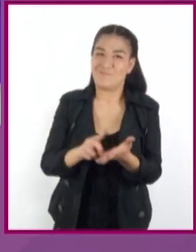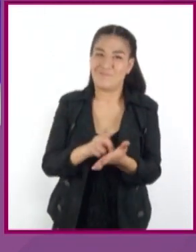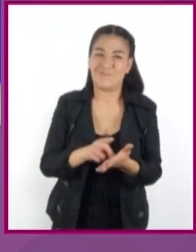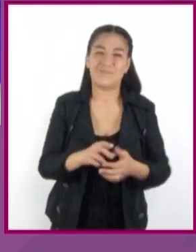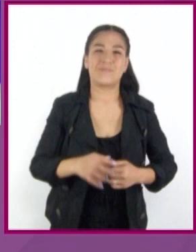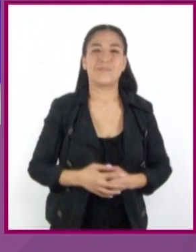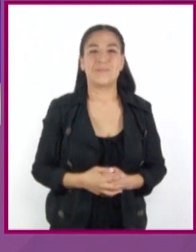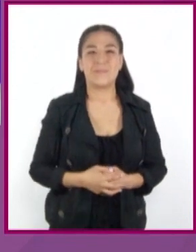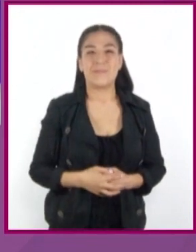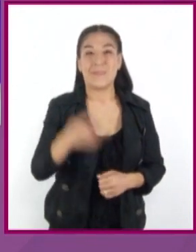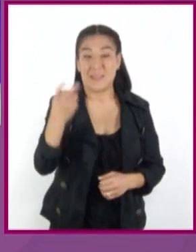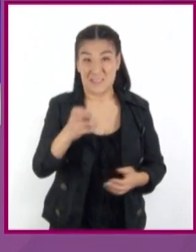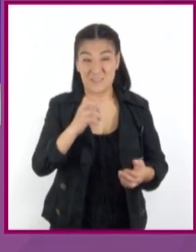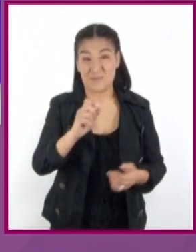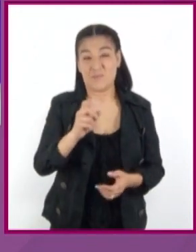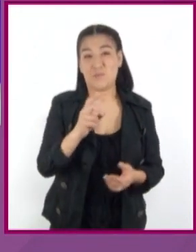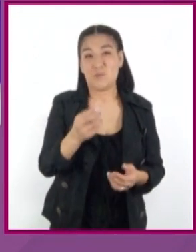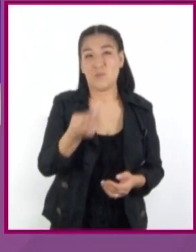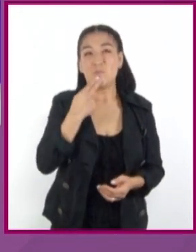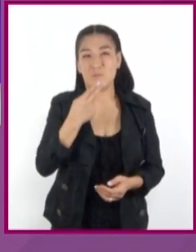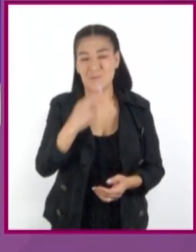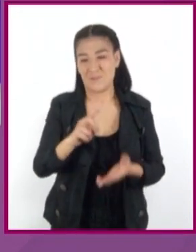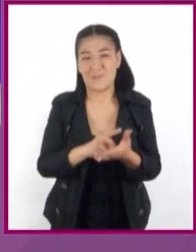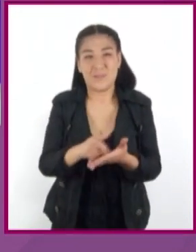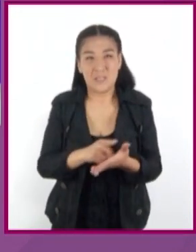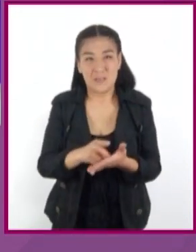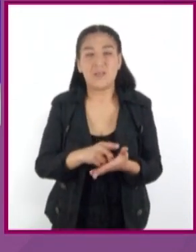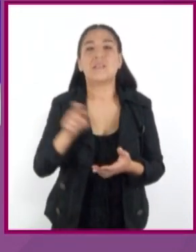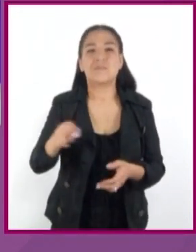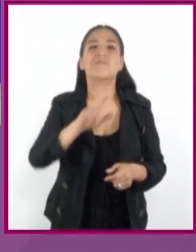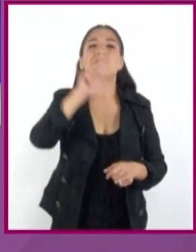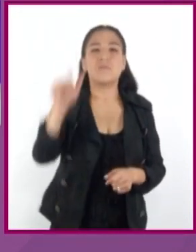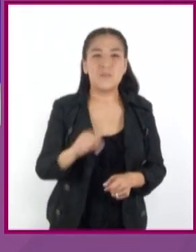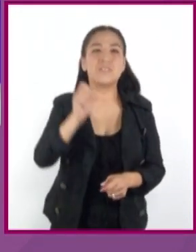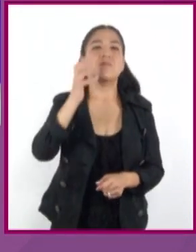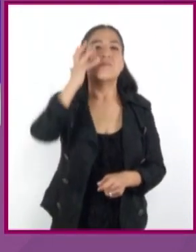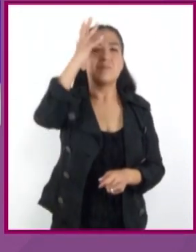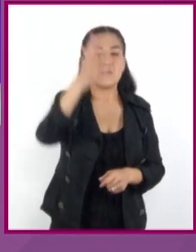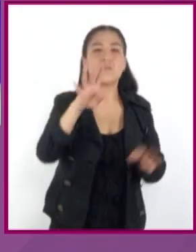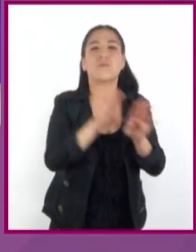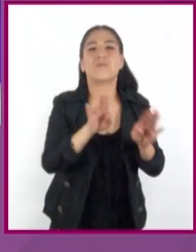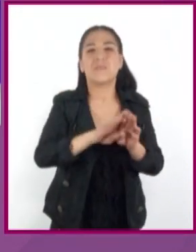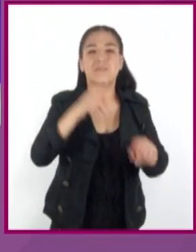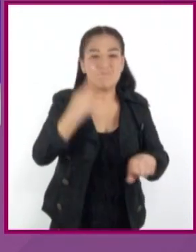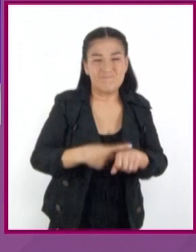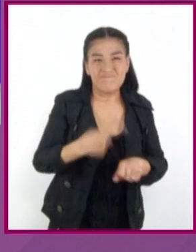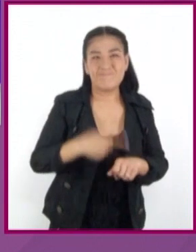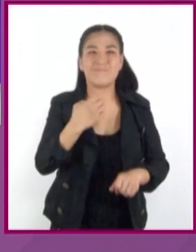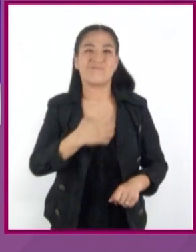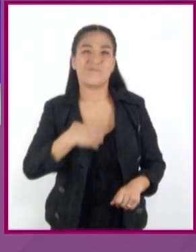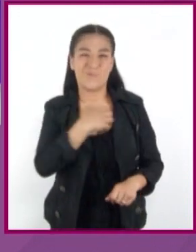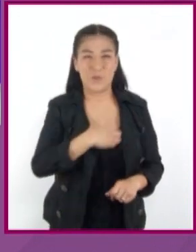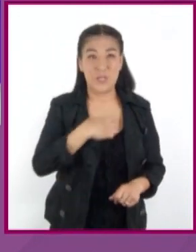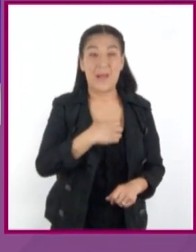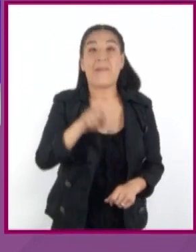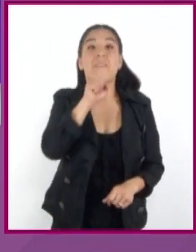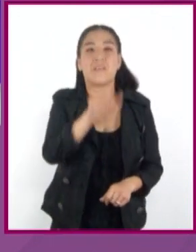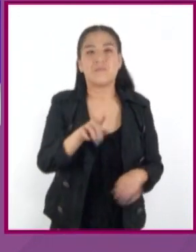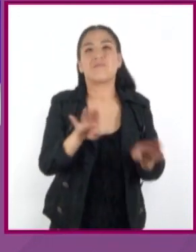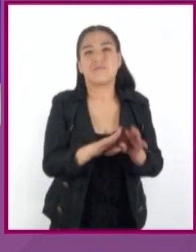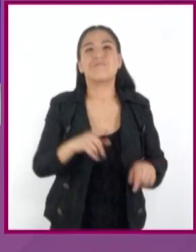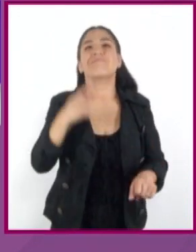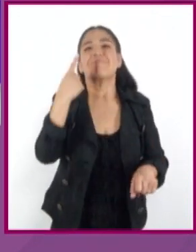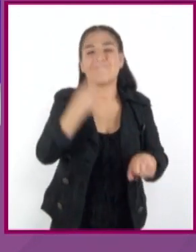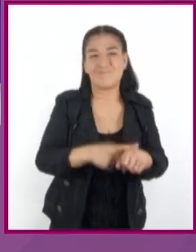El consumo de sustancias psicoactivas altera la capacidad de manejar los sentimientos y emociones, además de afectar